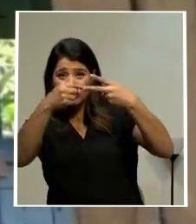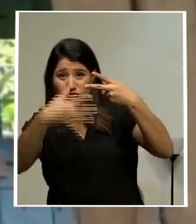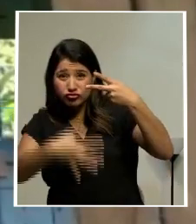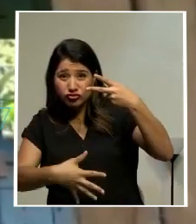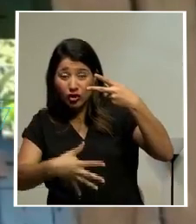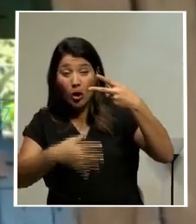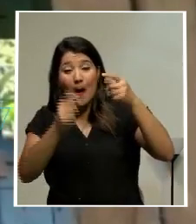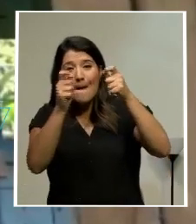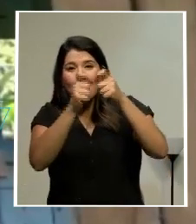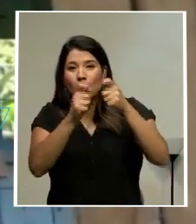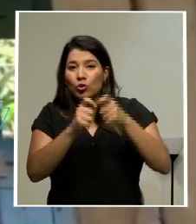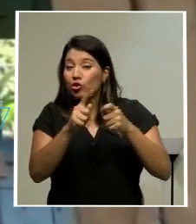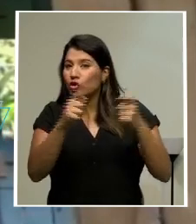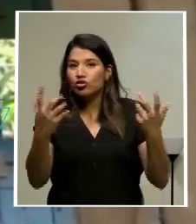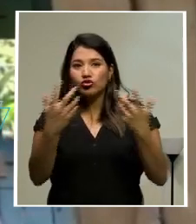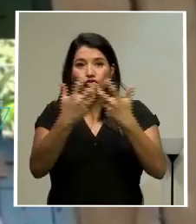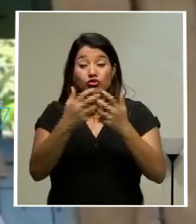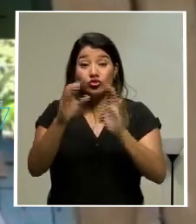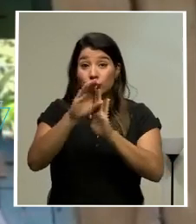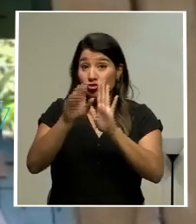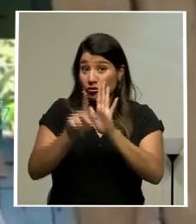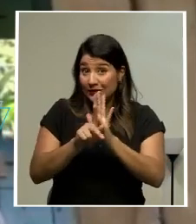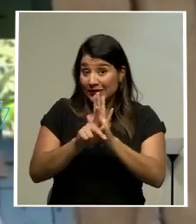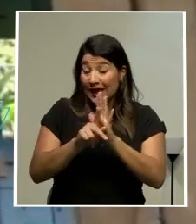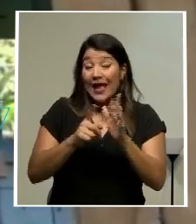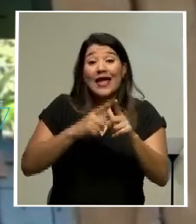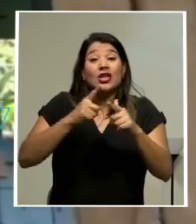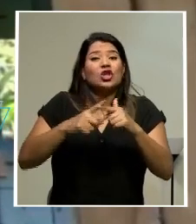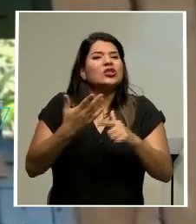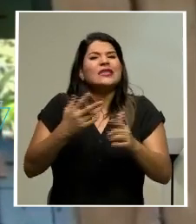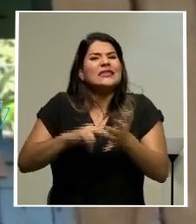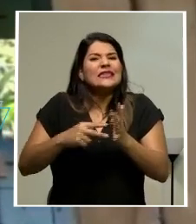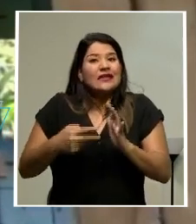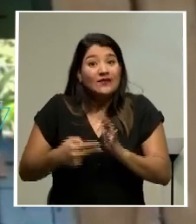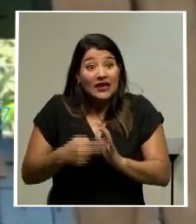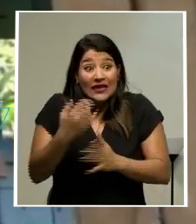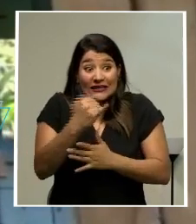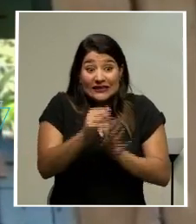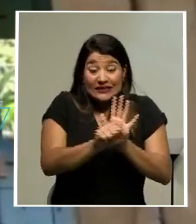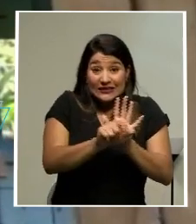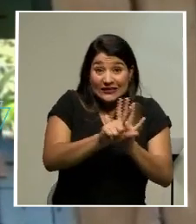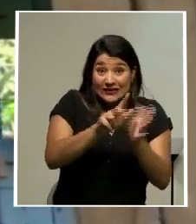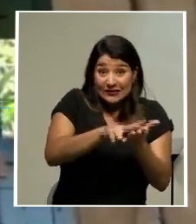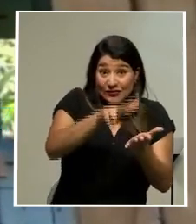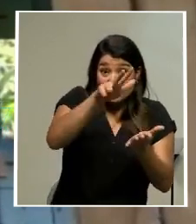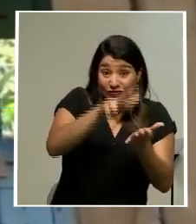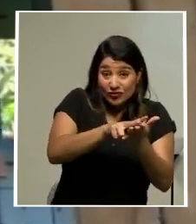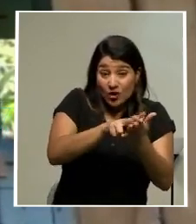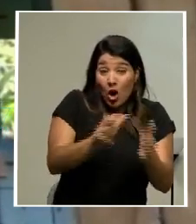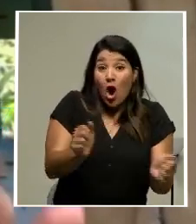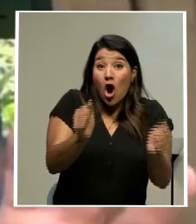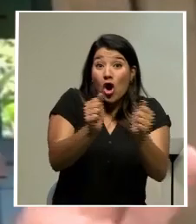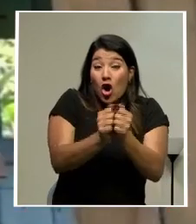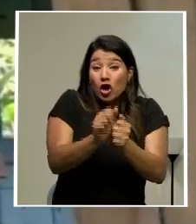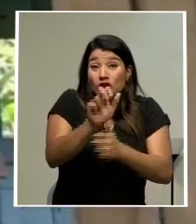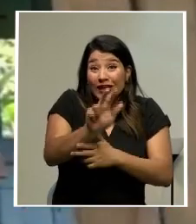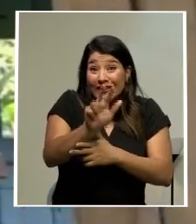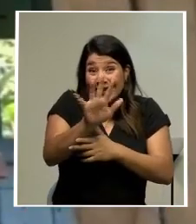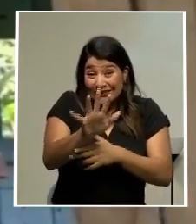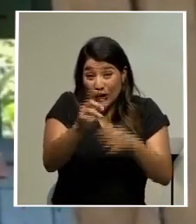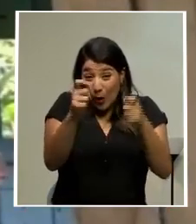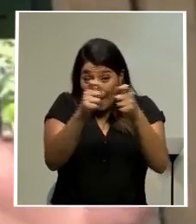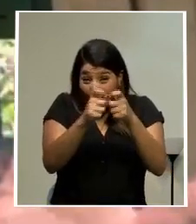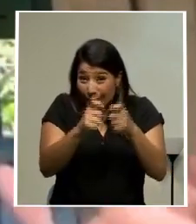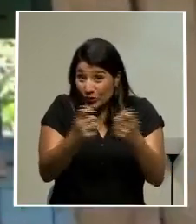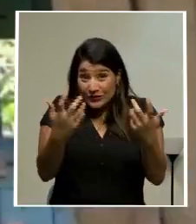si el proyecto se aprueba con esas 35 violaciones, va a ser inconstitucional. ¿Verdad? Es